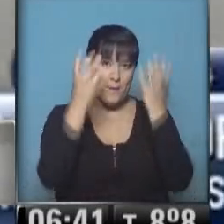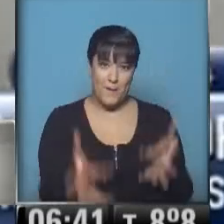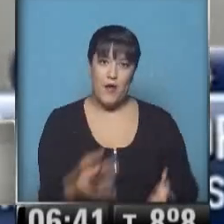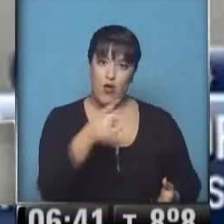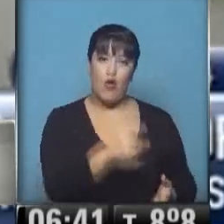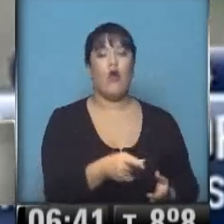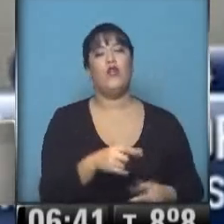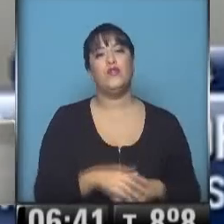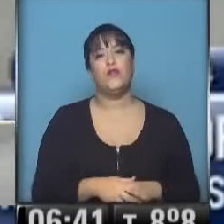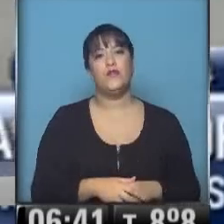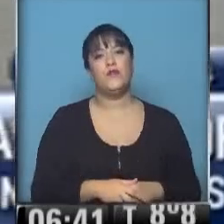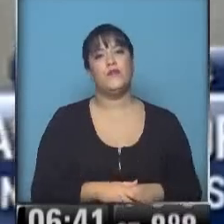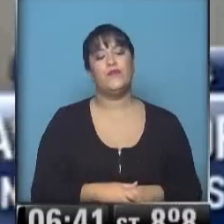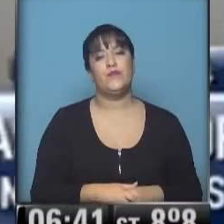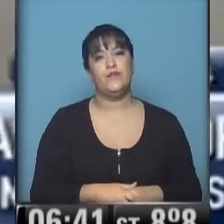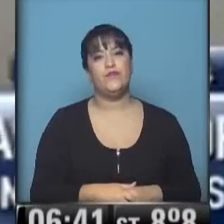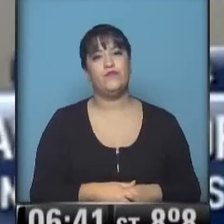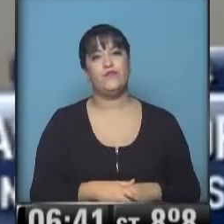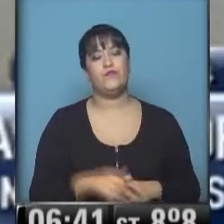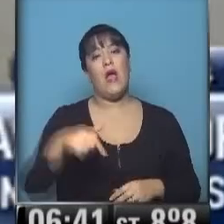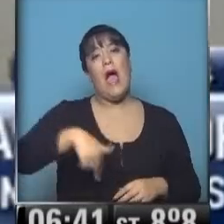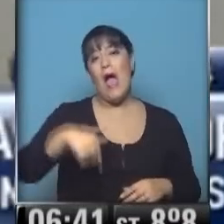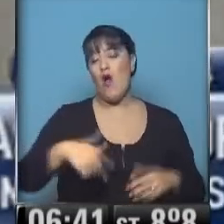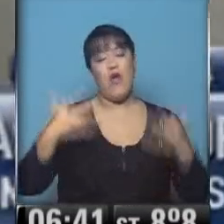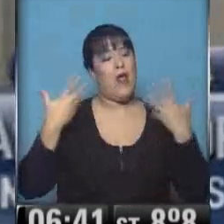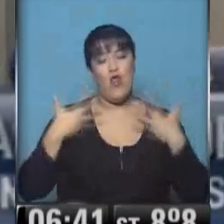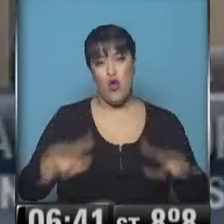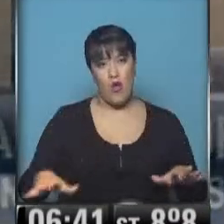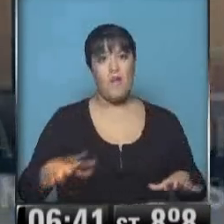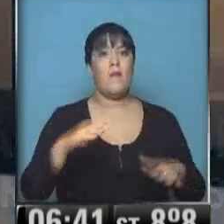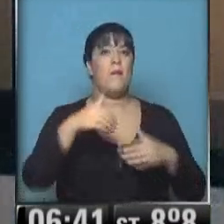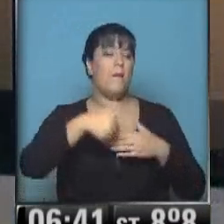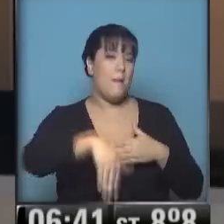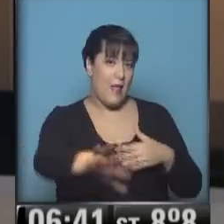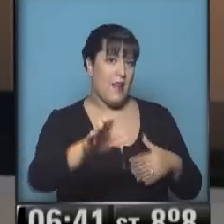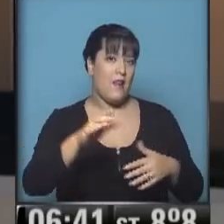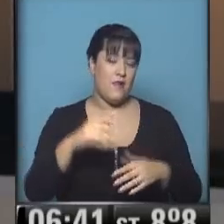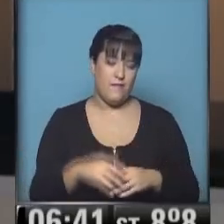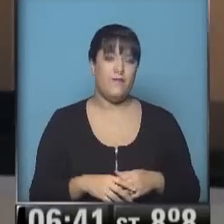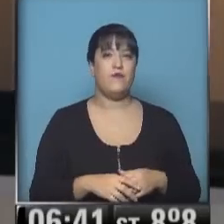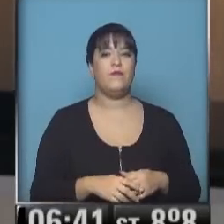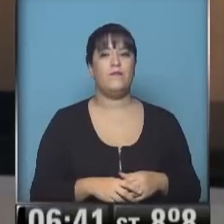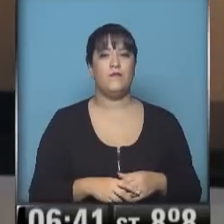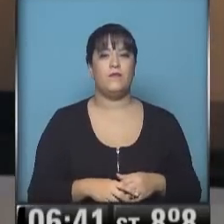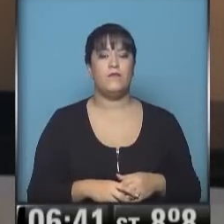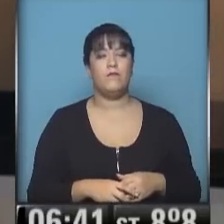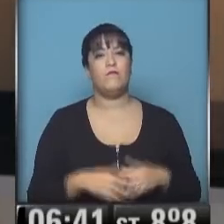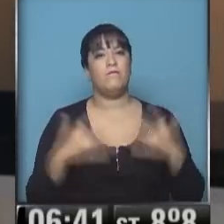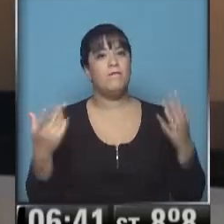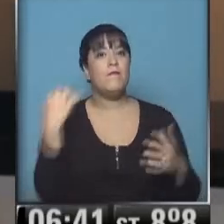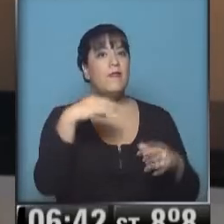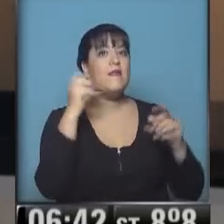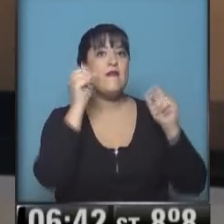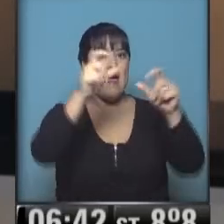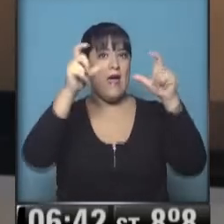precipitación. Están hablando de condiciones normales o superiores a los normales si hablamos en cantidad de lluvia. Así que habrá que estar muy